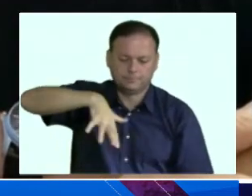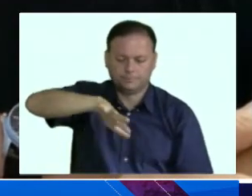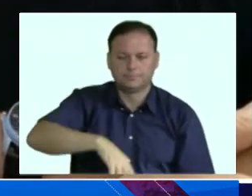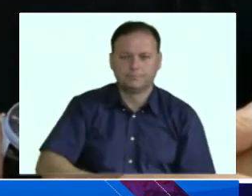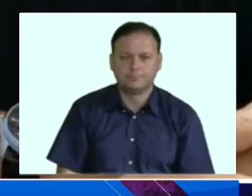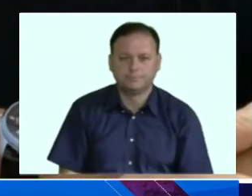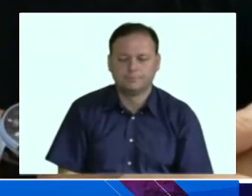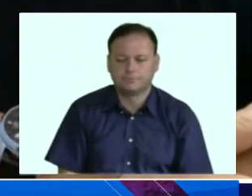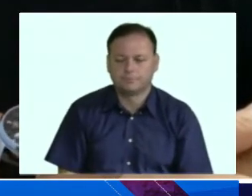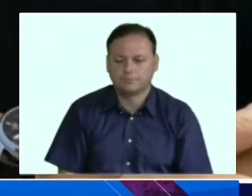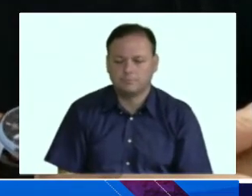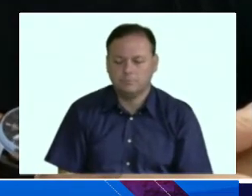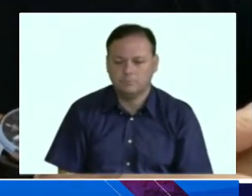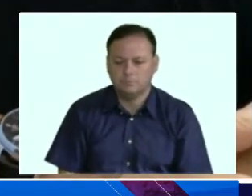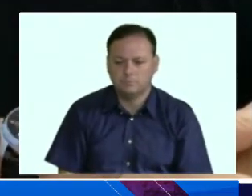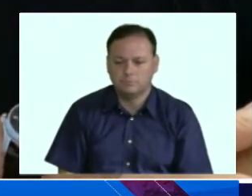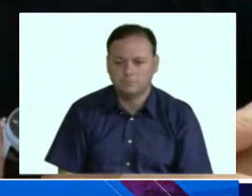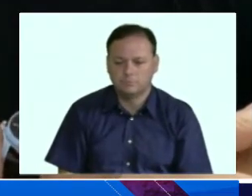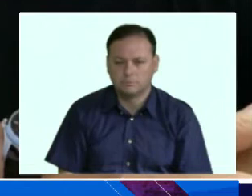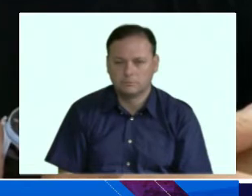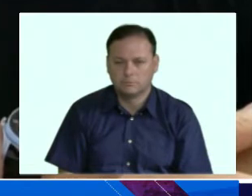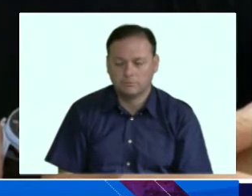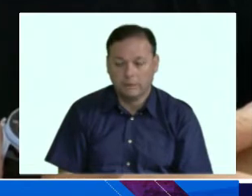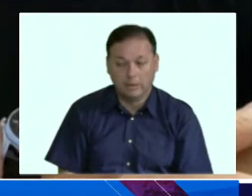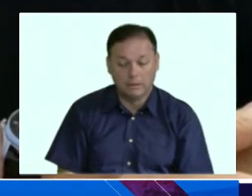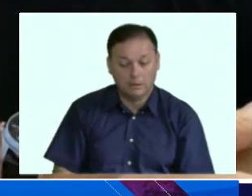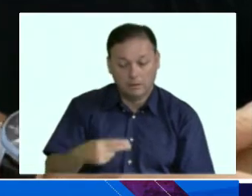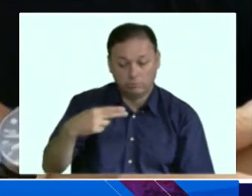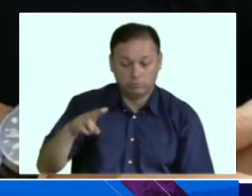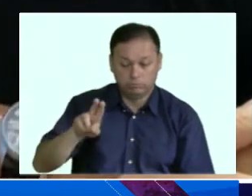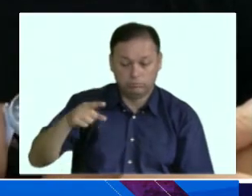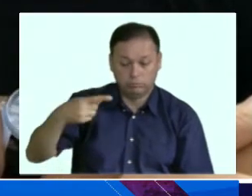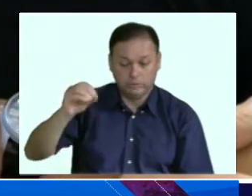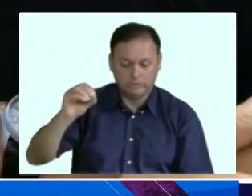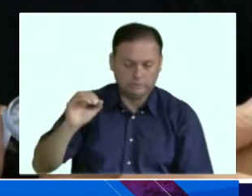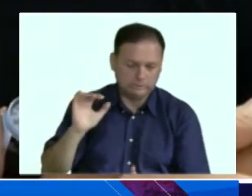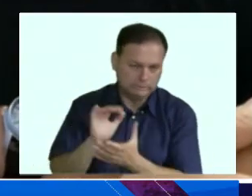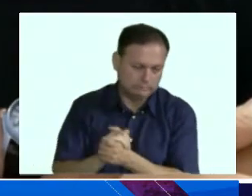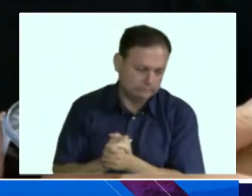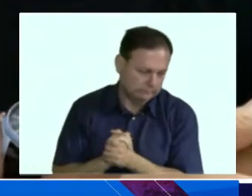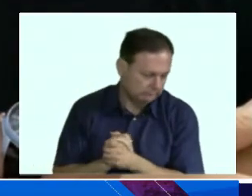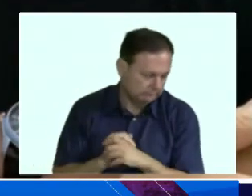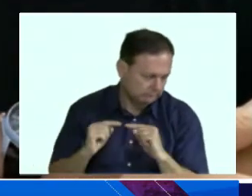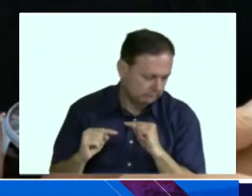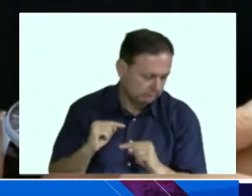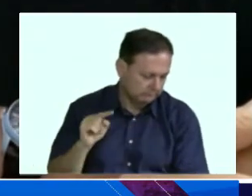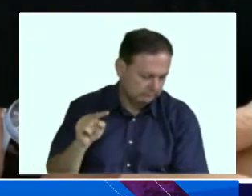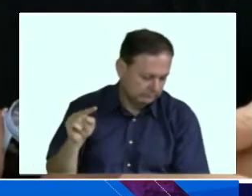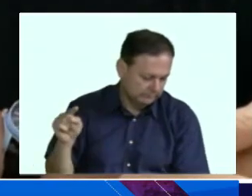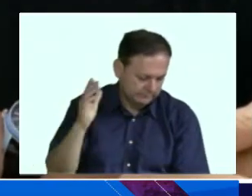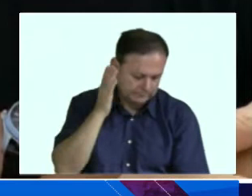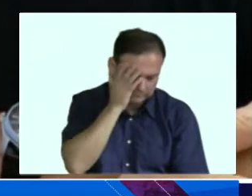Y realmente una pésima gestión de la mía, Hugo Javier, yo siempre digo que no todo... La gente generaliza cuando habla del Partido Colorado.